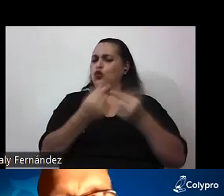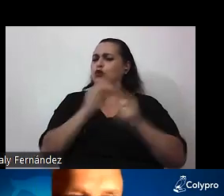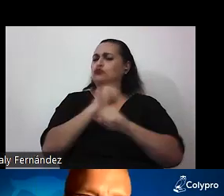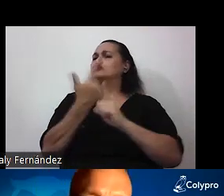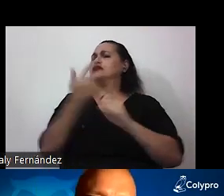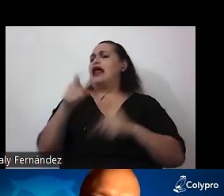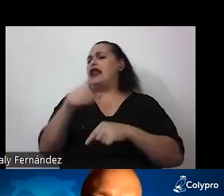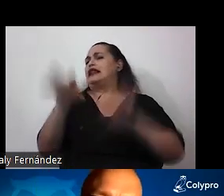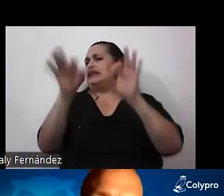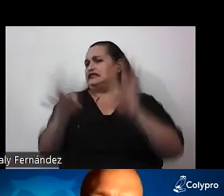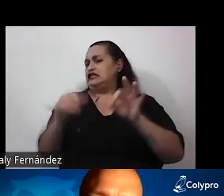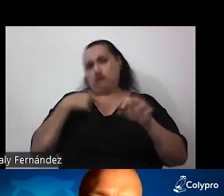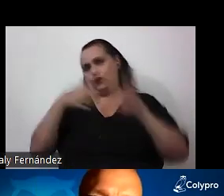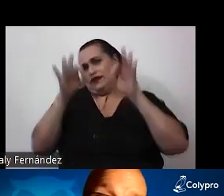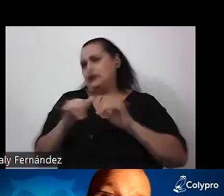bien visto